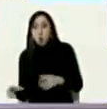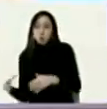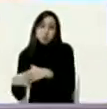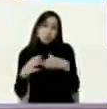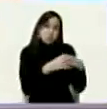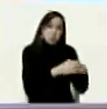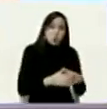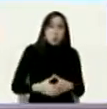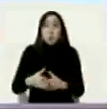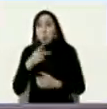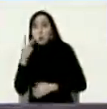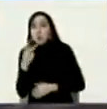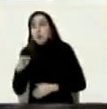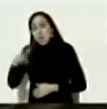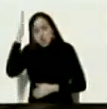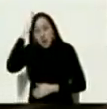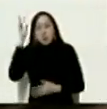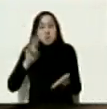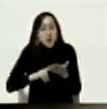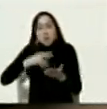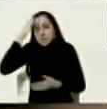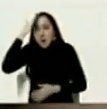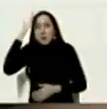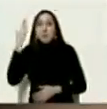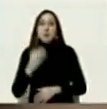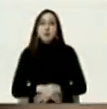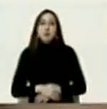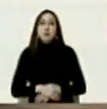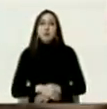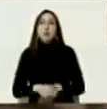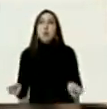saben que esto es verdad las garras del imperialismo